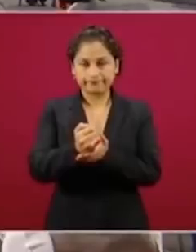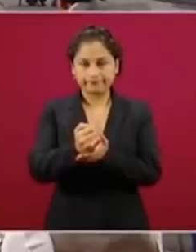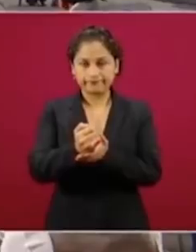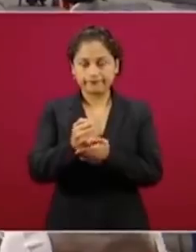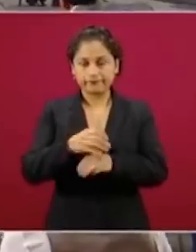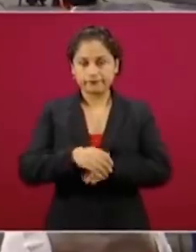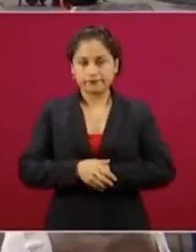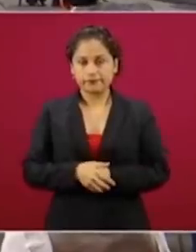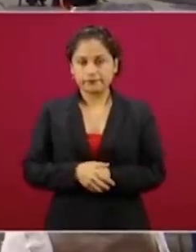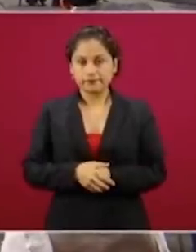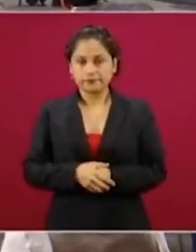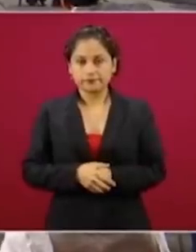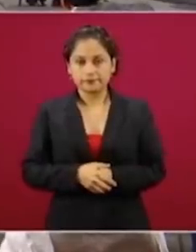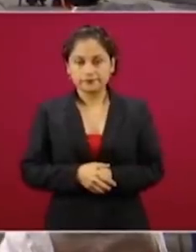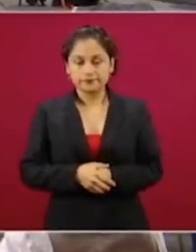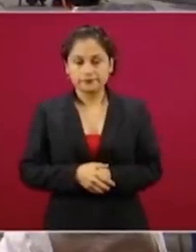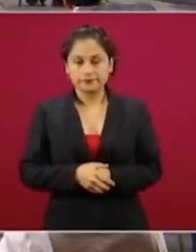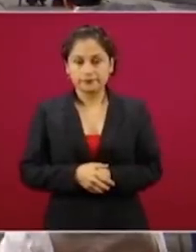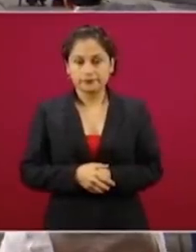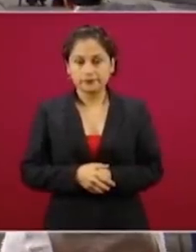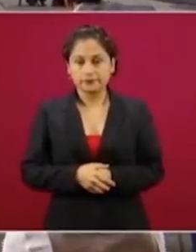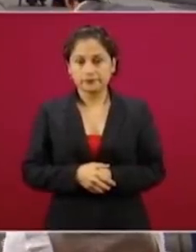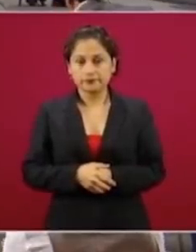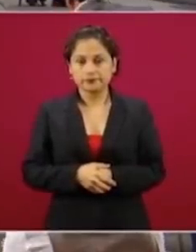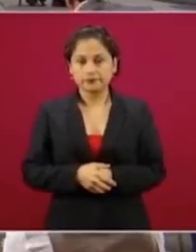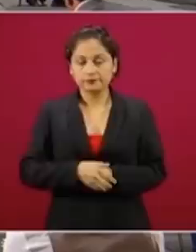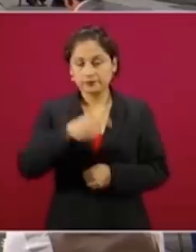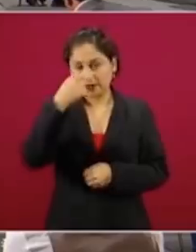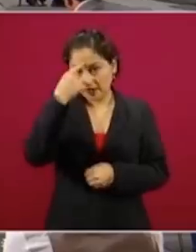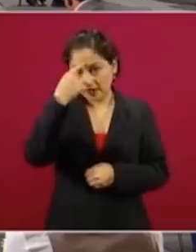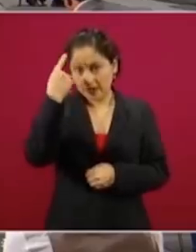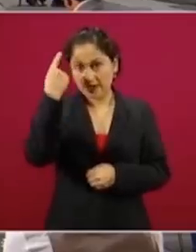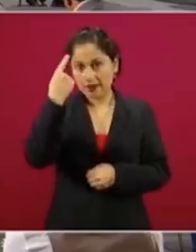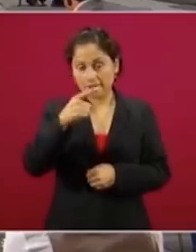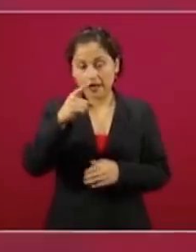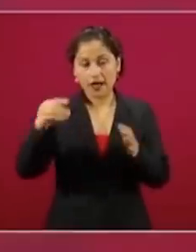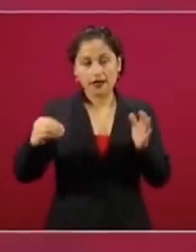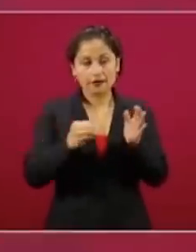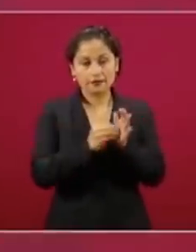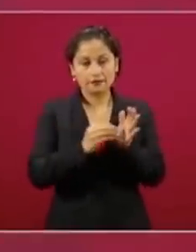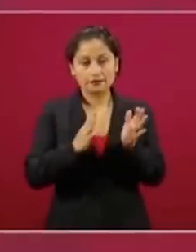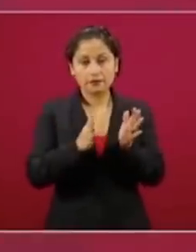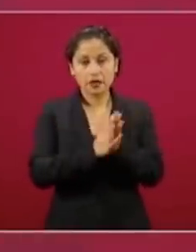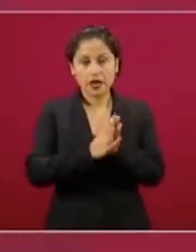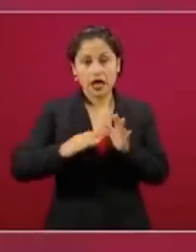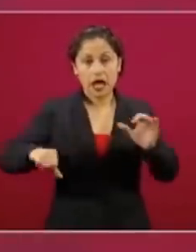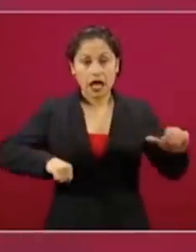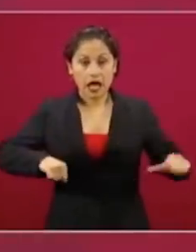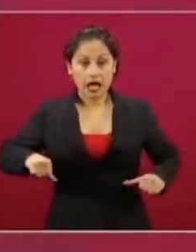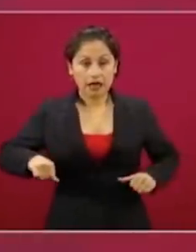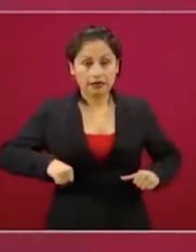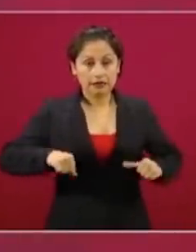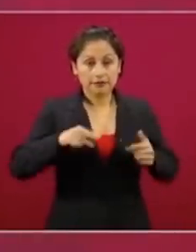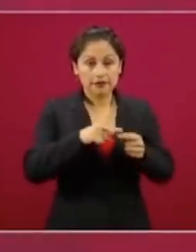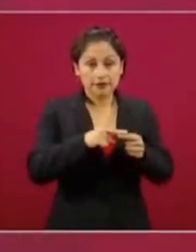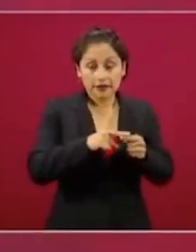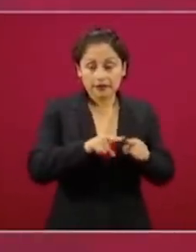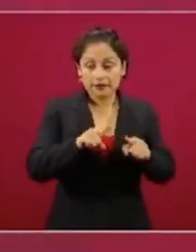de actividades económicas y del nivel